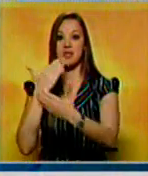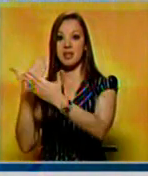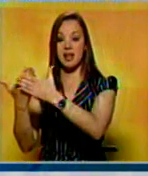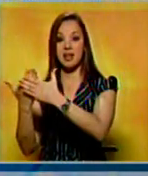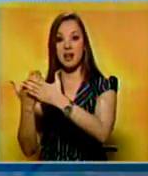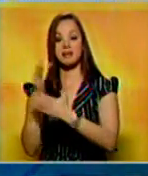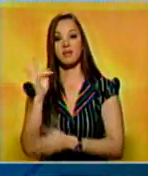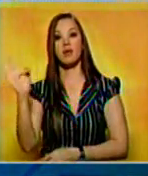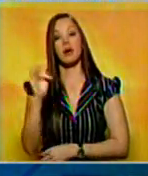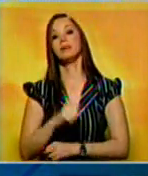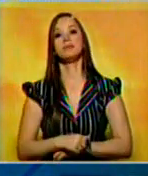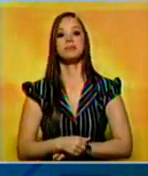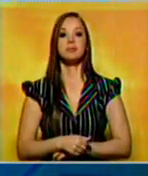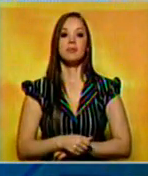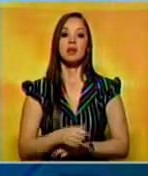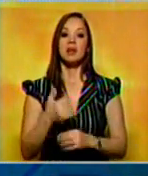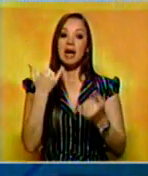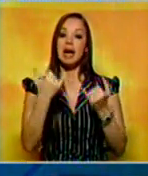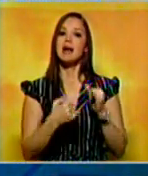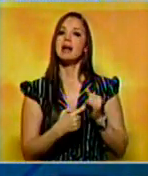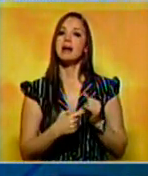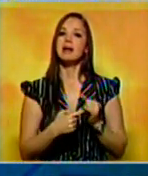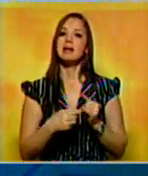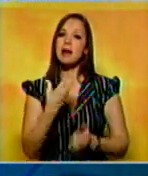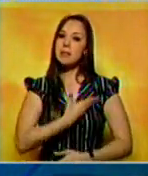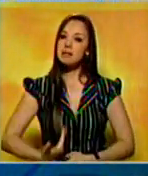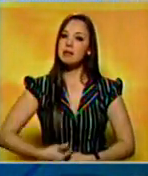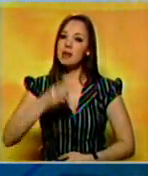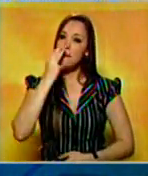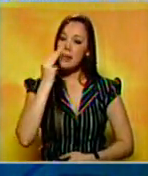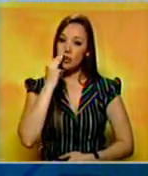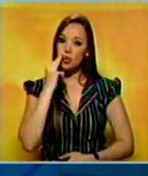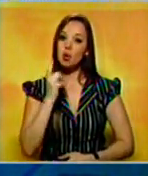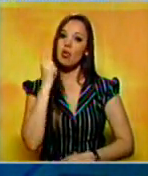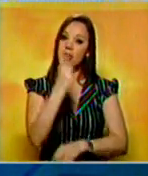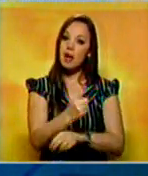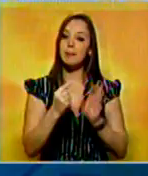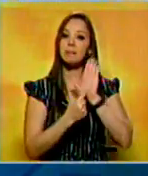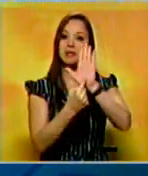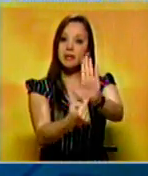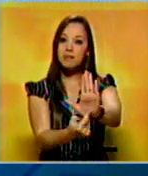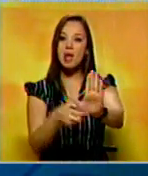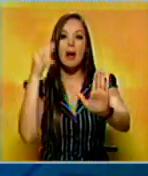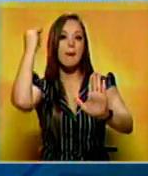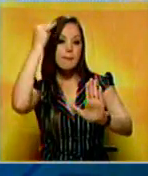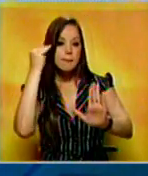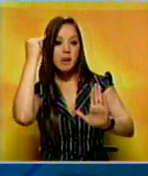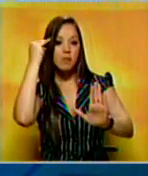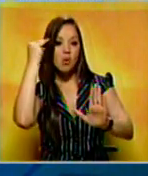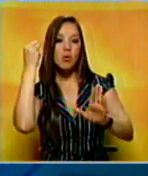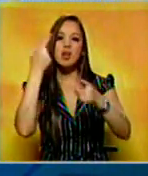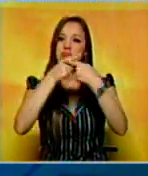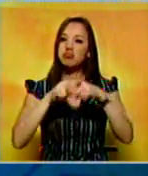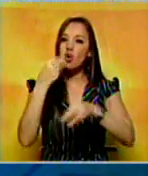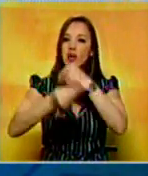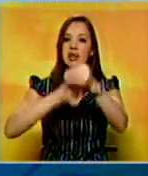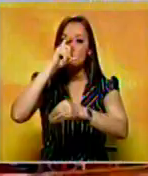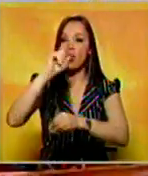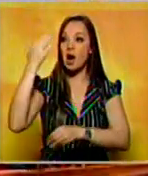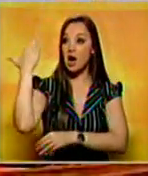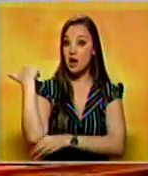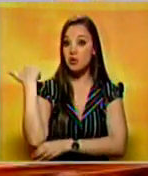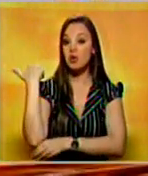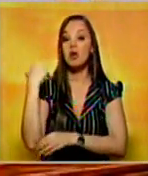La presentación de la memoria y cuenta por parte del presidente Nicolás Maduro ante la Asamblea Nacional fue pospuesta para este miércoles.